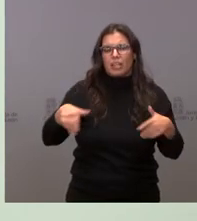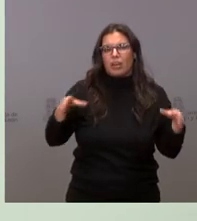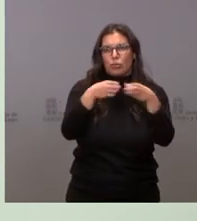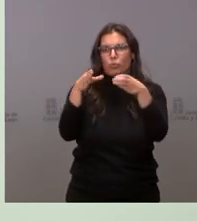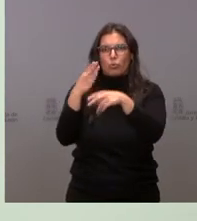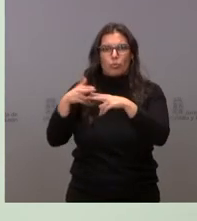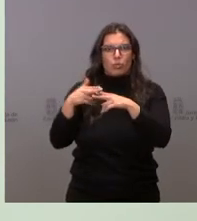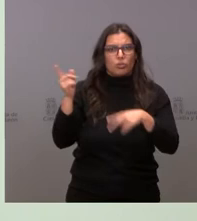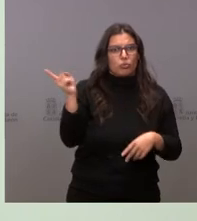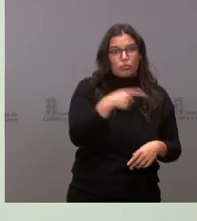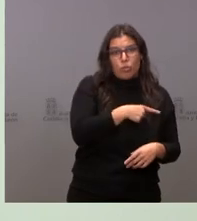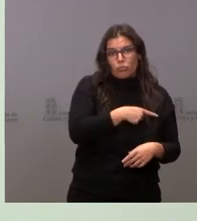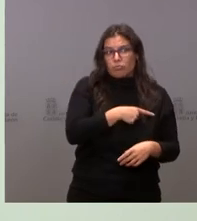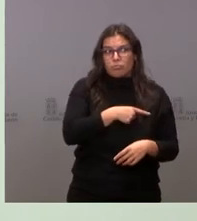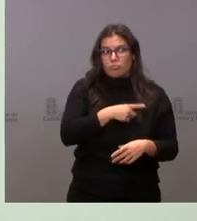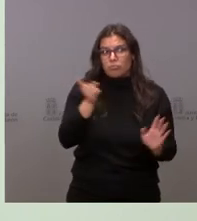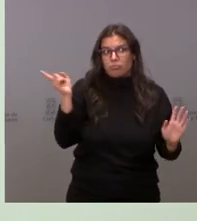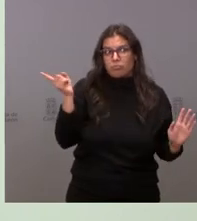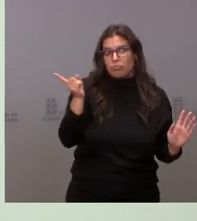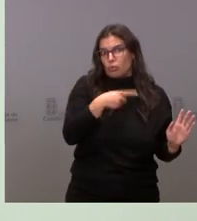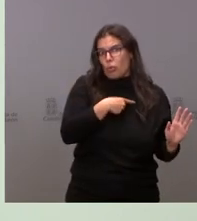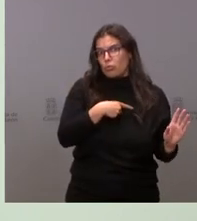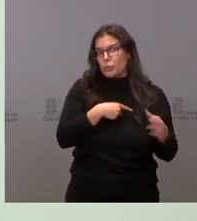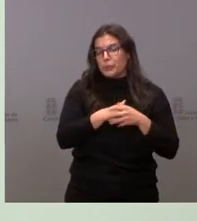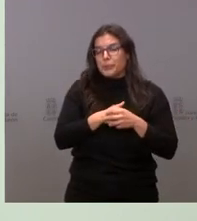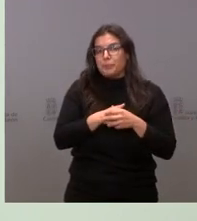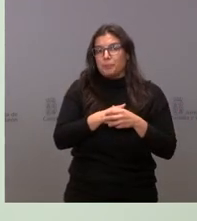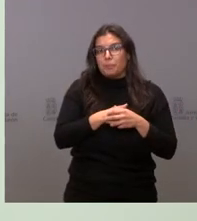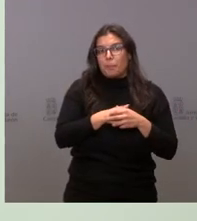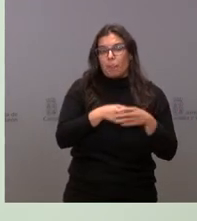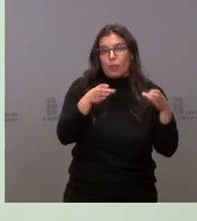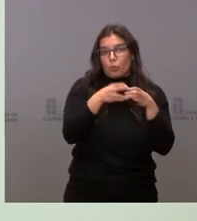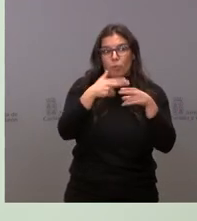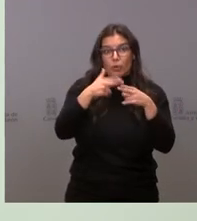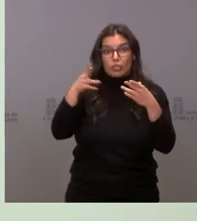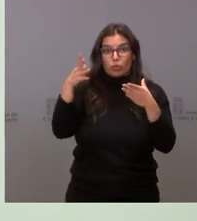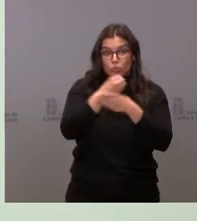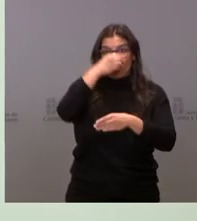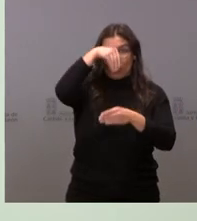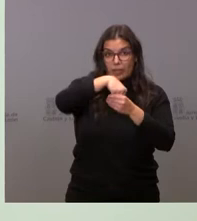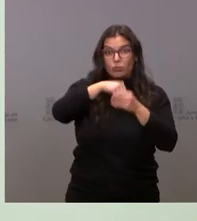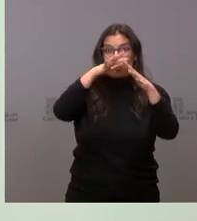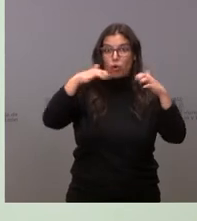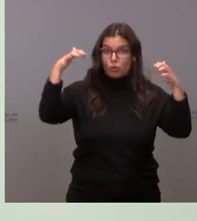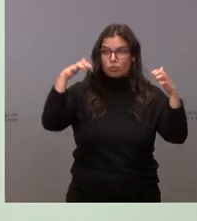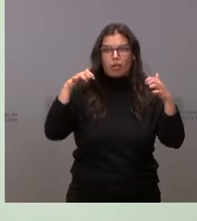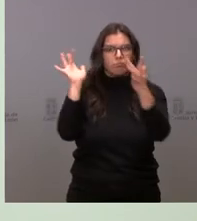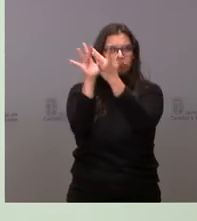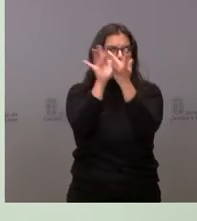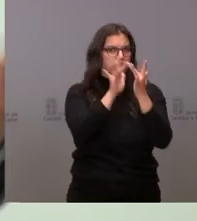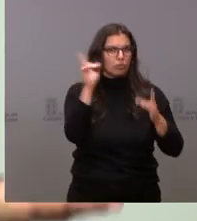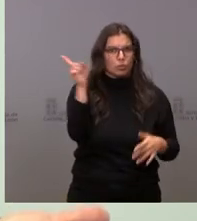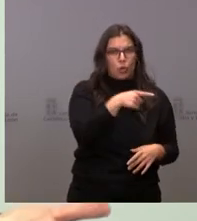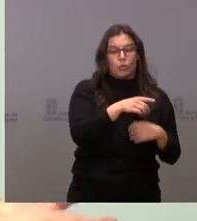hablar, hemos hablado con todos, ¿no? Todos los grupos políticos y todas las fuerzas políticas representadas en el Parlamento. Y ha